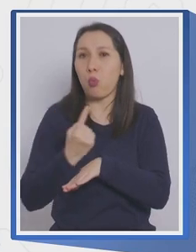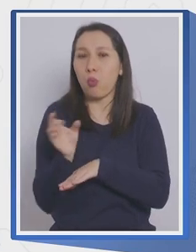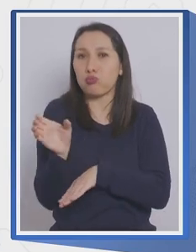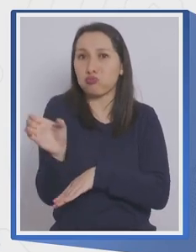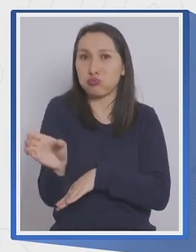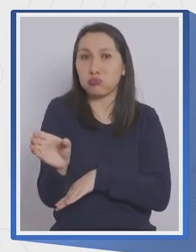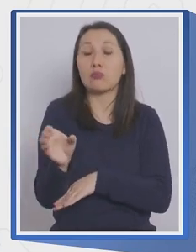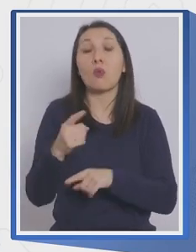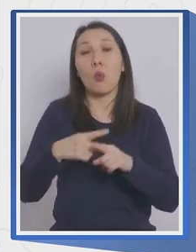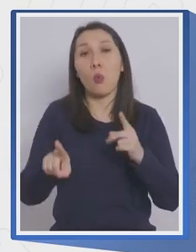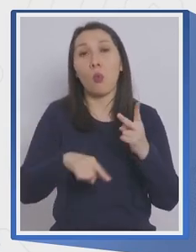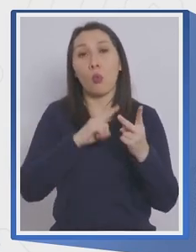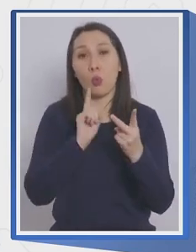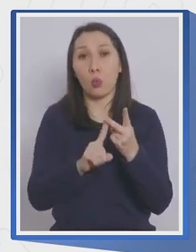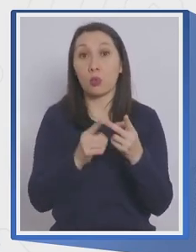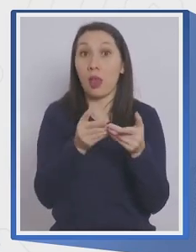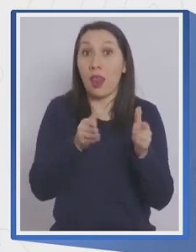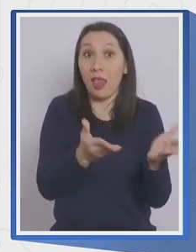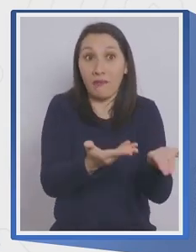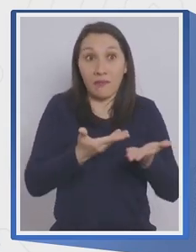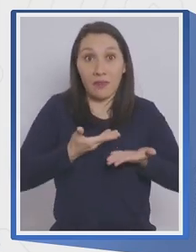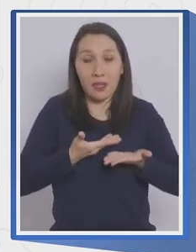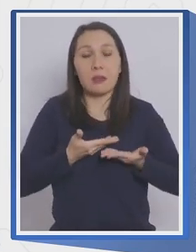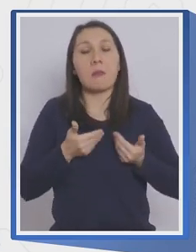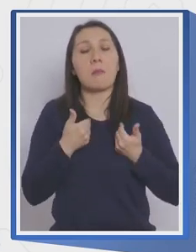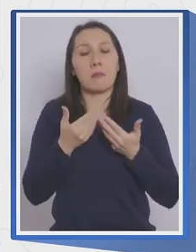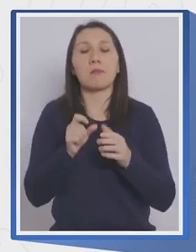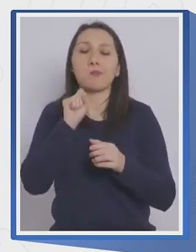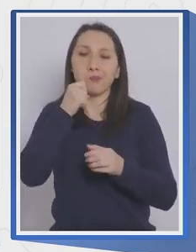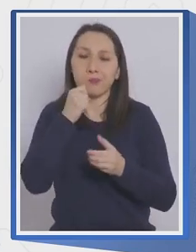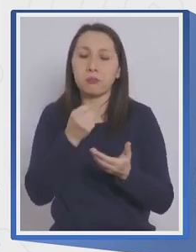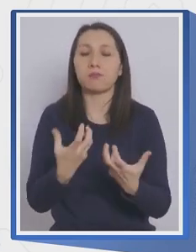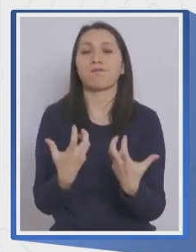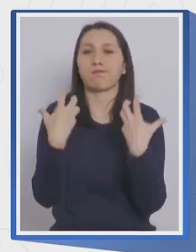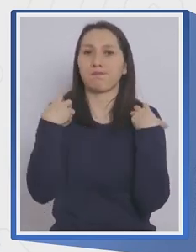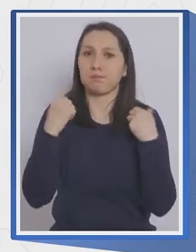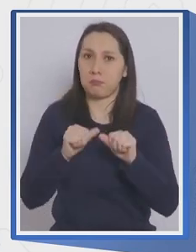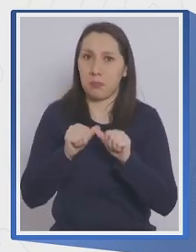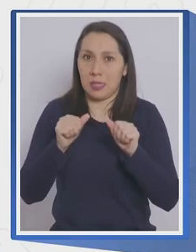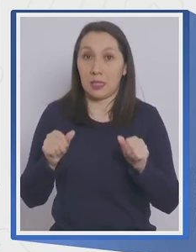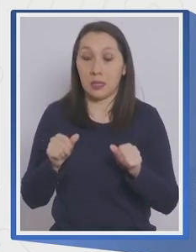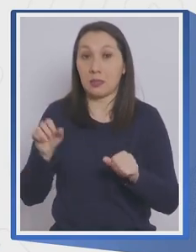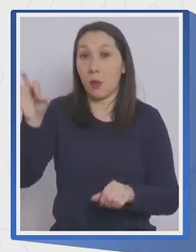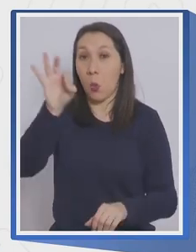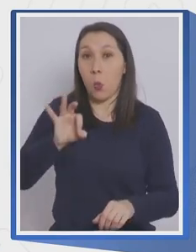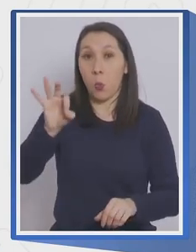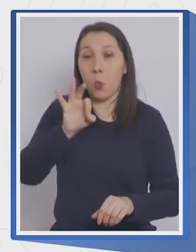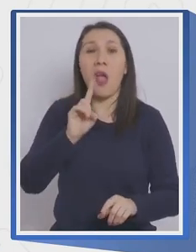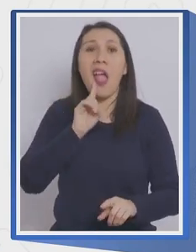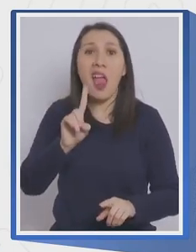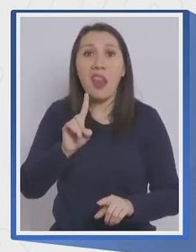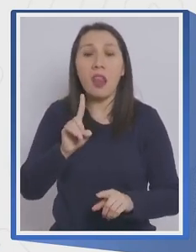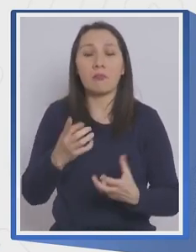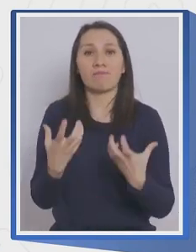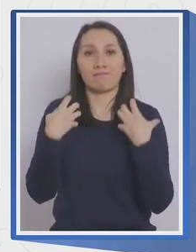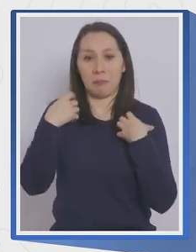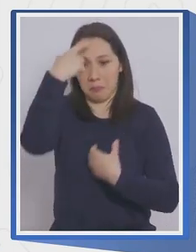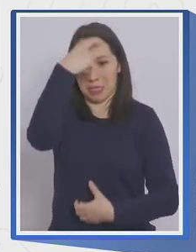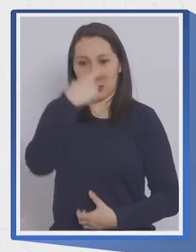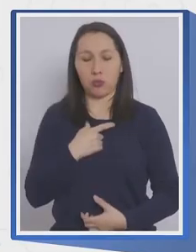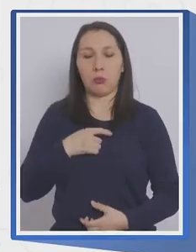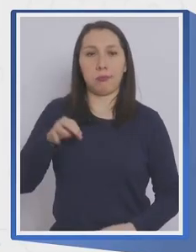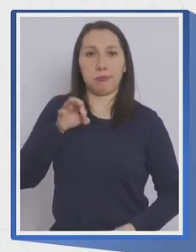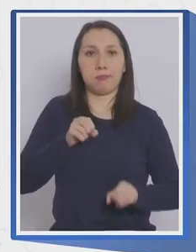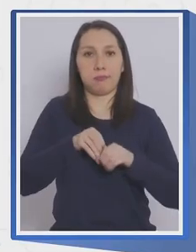lugar, de la mano de la libertad, este plan otorga mayor responsabilidad. El virus lo transportan las personas, por lo tanto, la